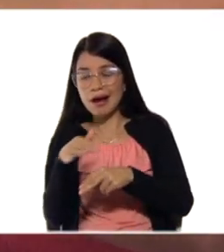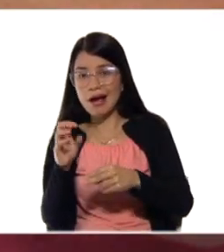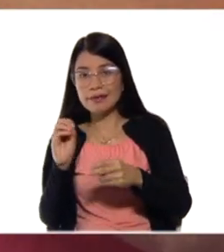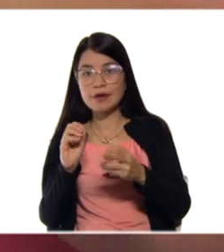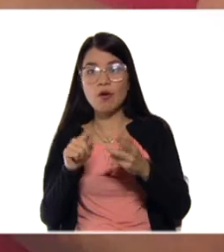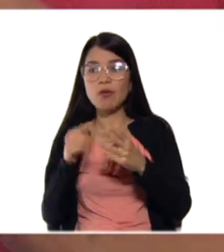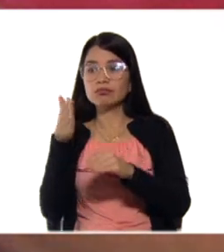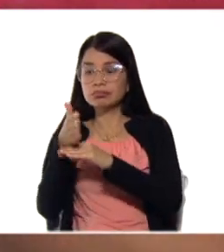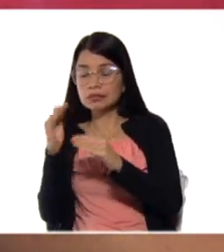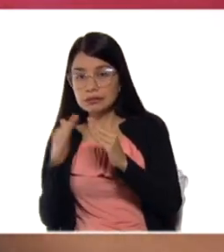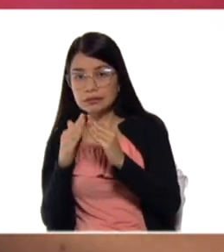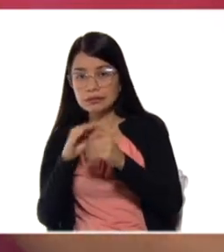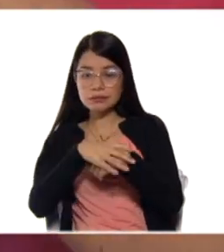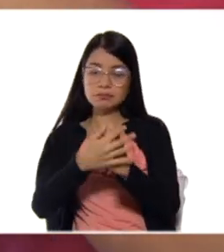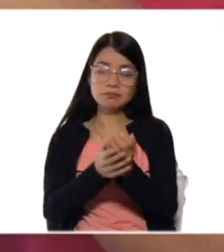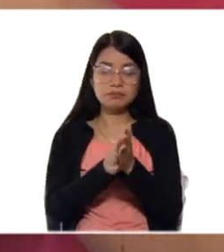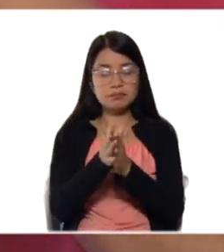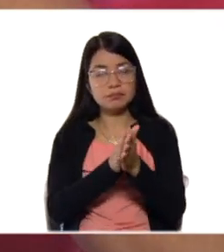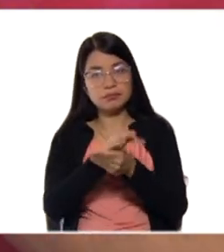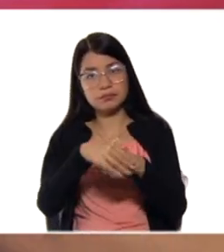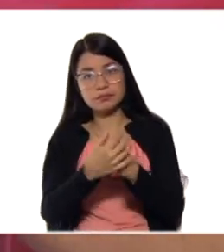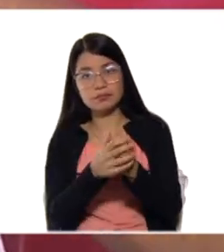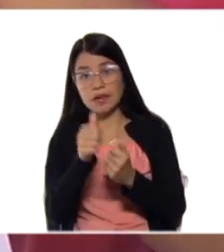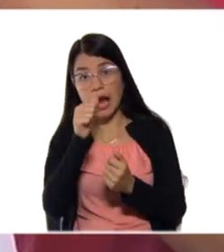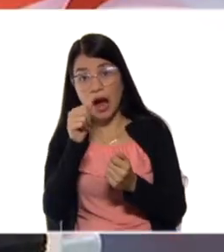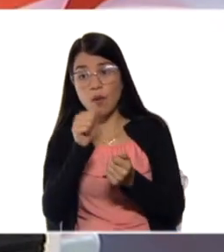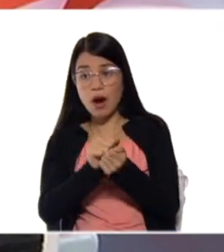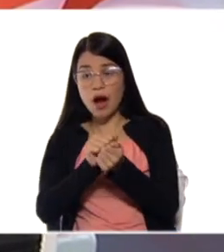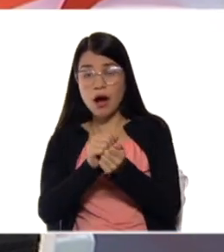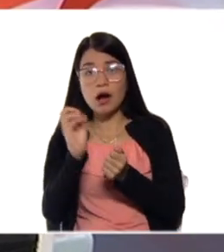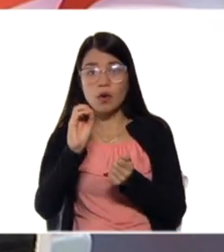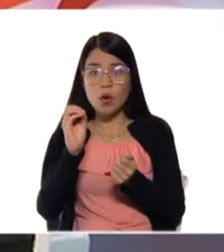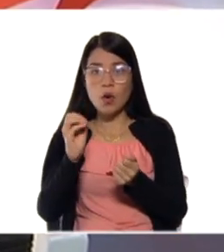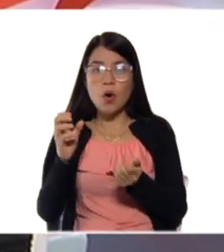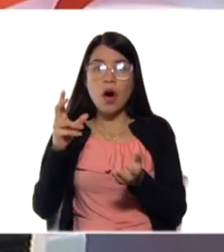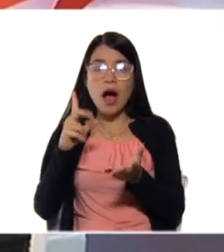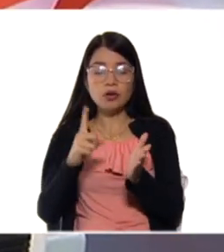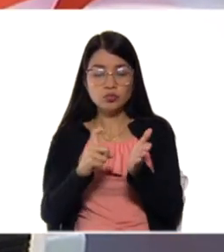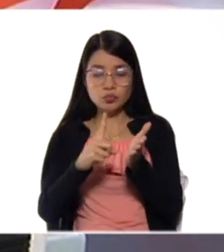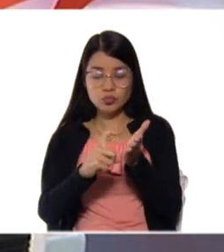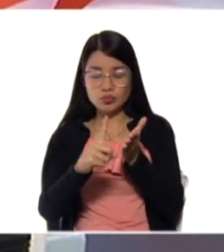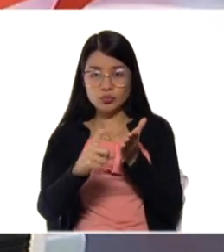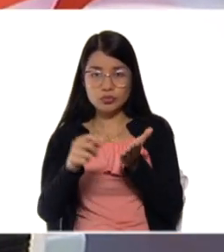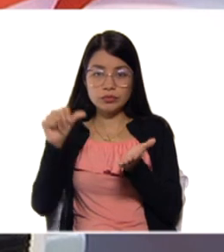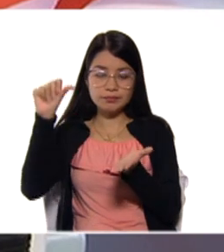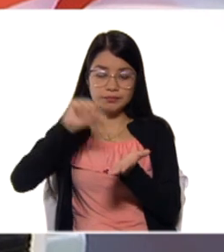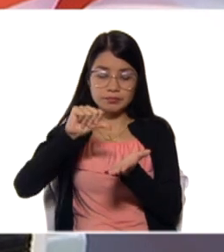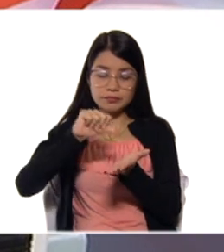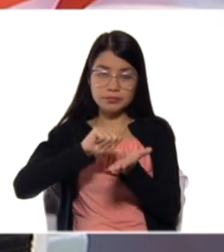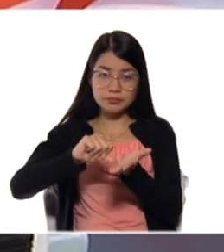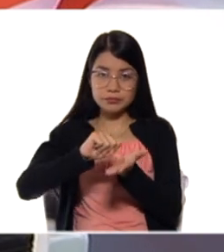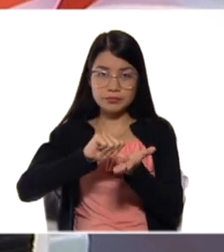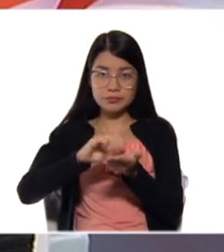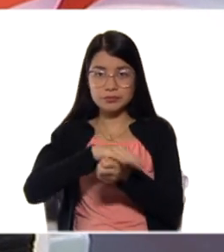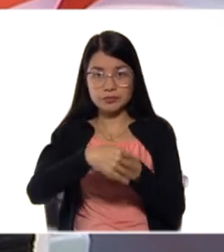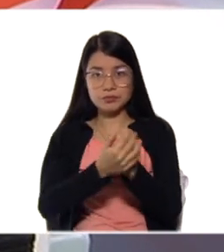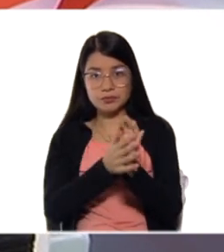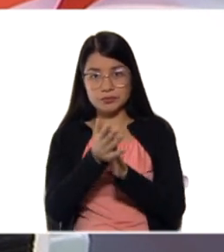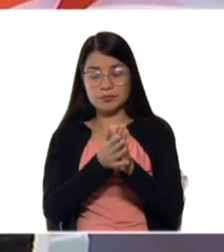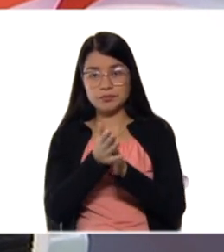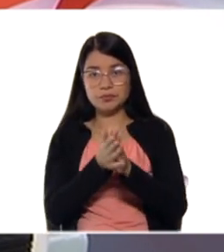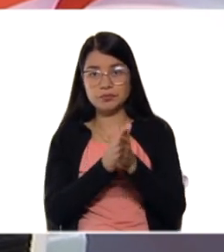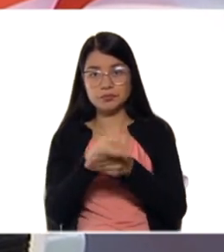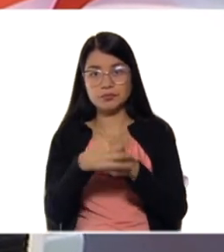debemos lavarnos las manos y si no tenemos agua y jabón, al momento usar antibacterial o alcohol y no